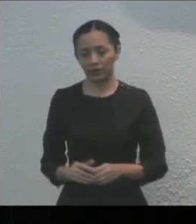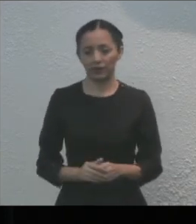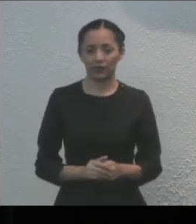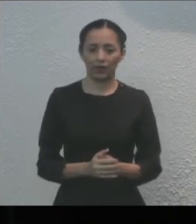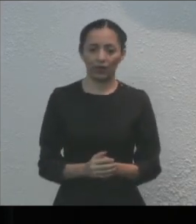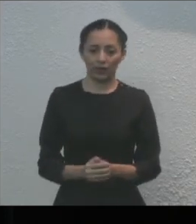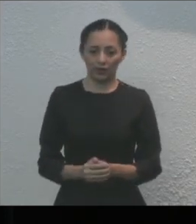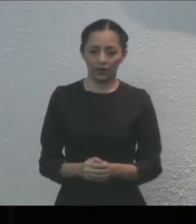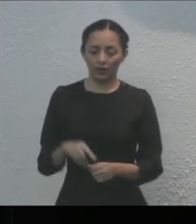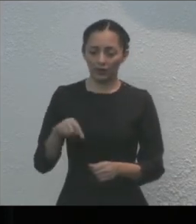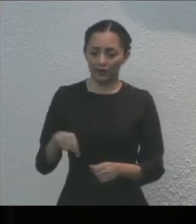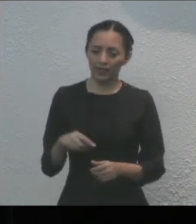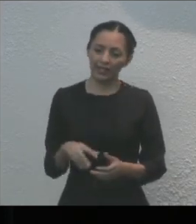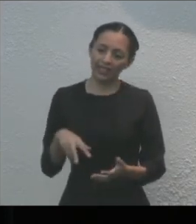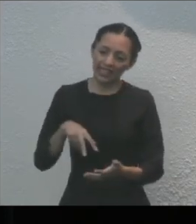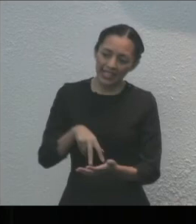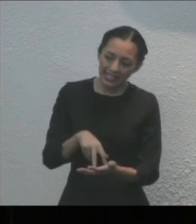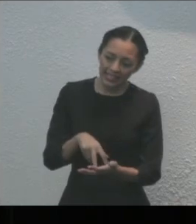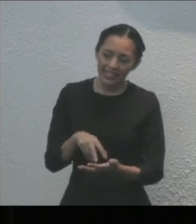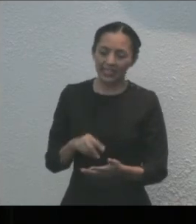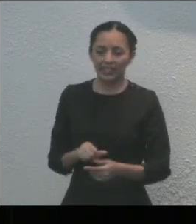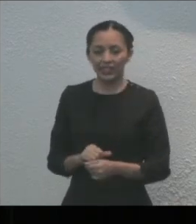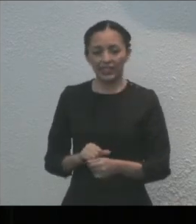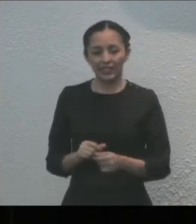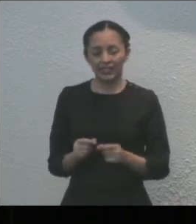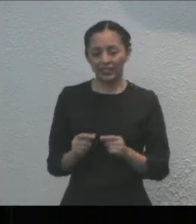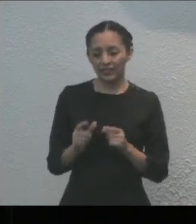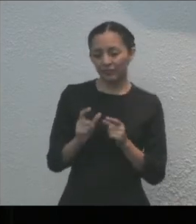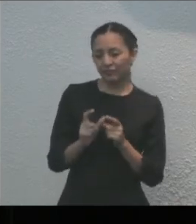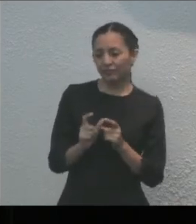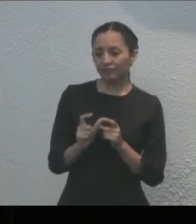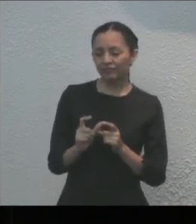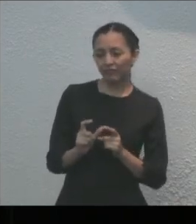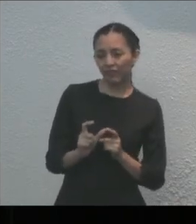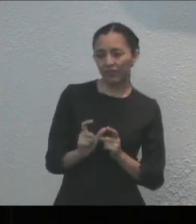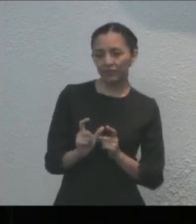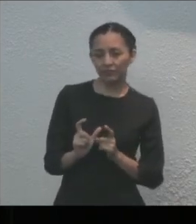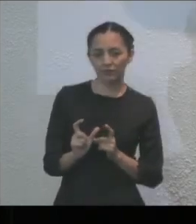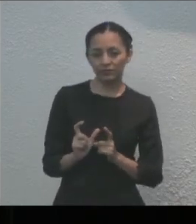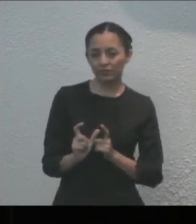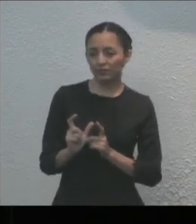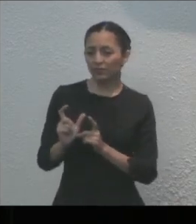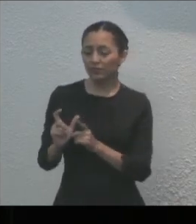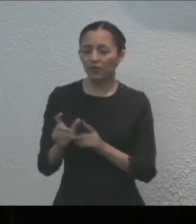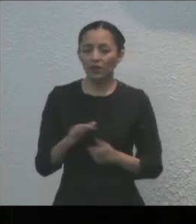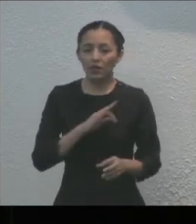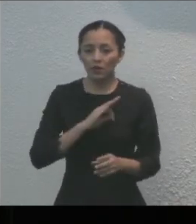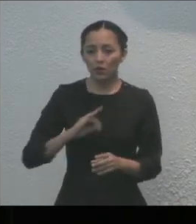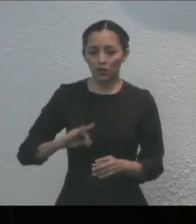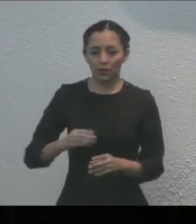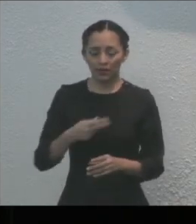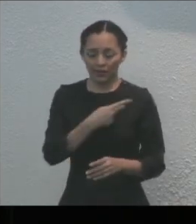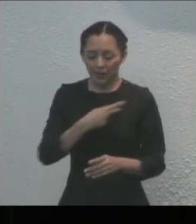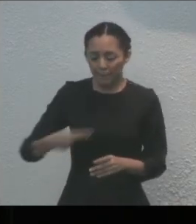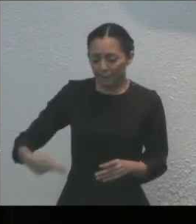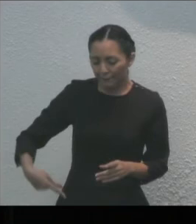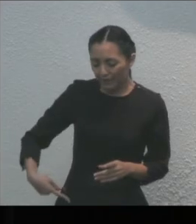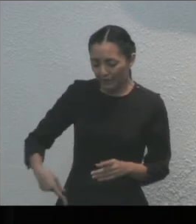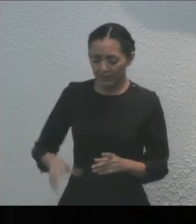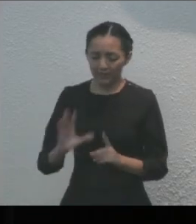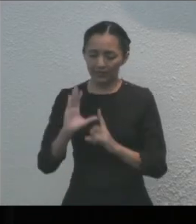estar encabezando, haber encabezado el Comité Evaluador y poder elegir